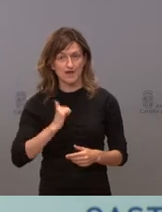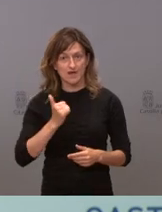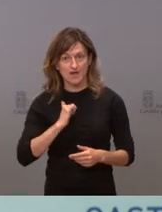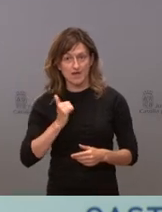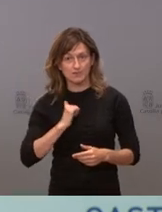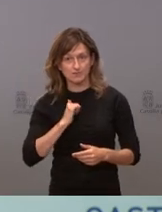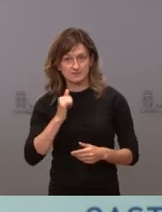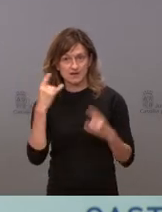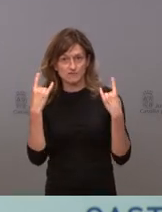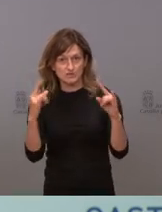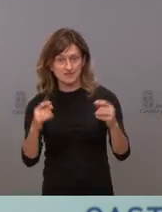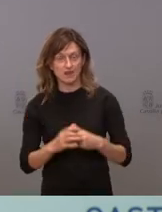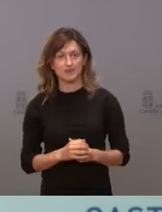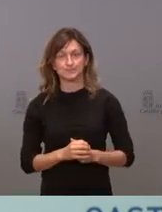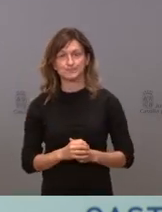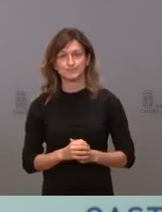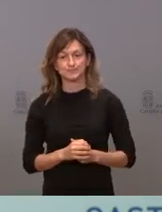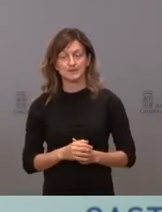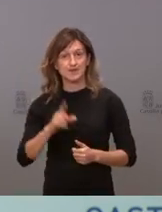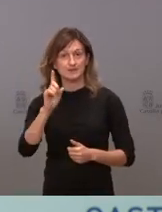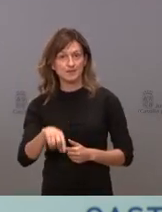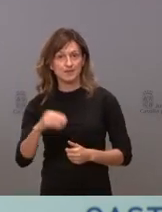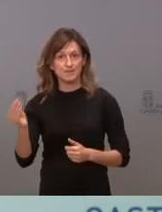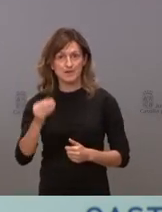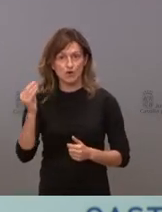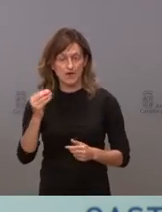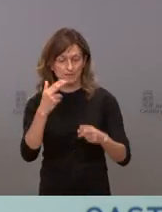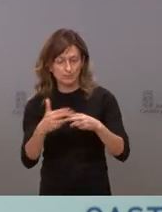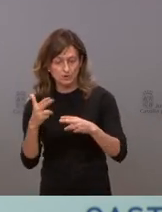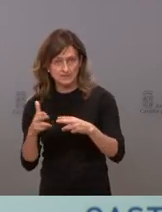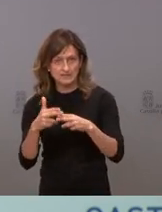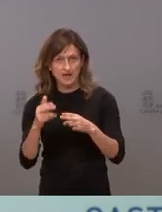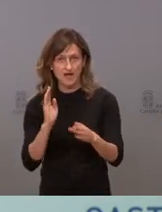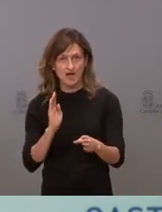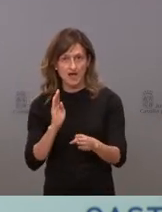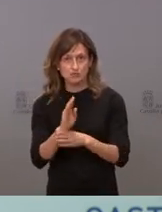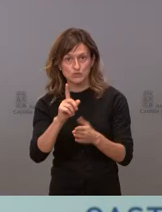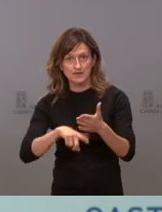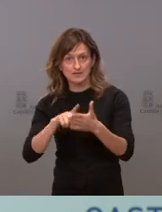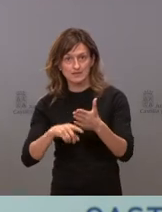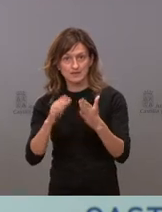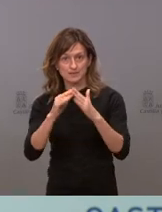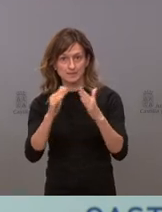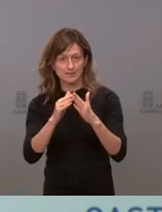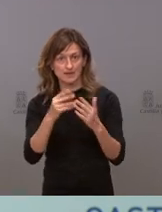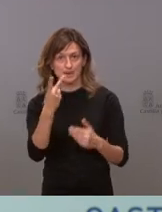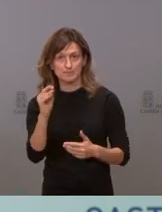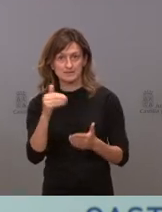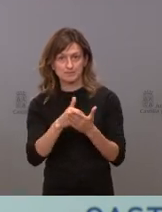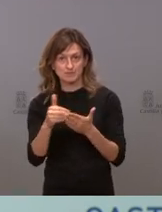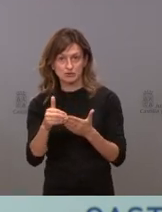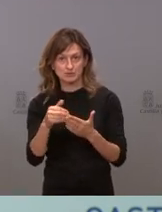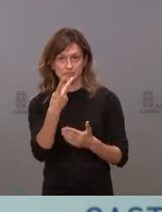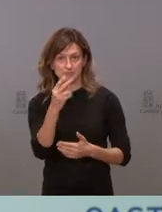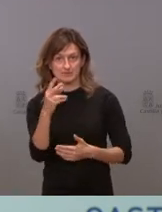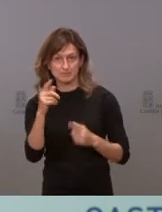forestal. Hemos mejorado también nuestra política de ayudas al alquiler de vivienda. 20 millones en 2020.